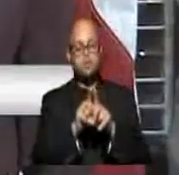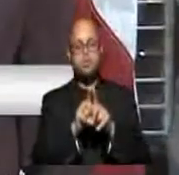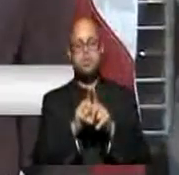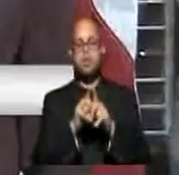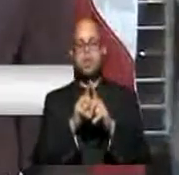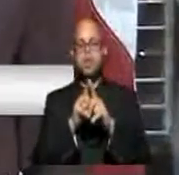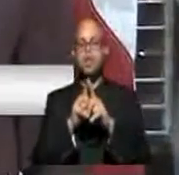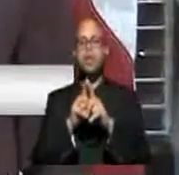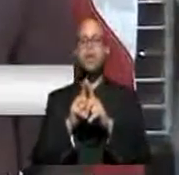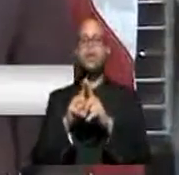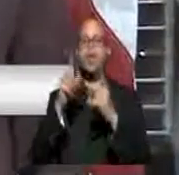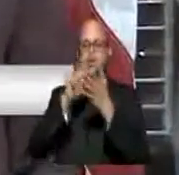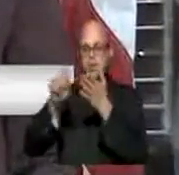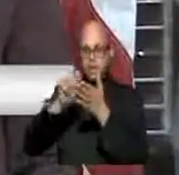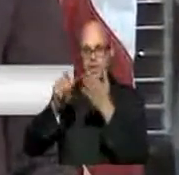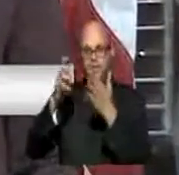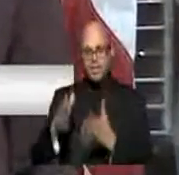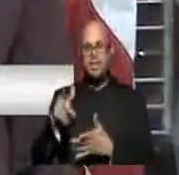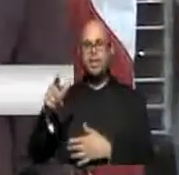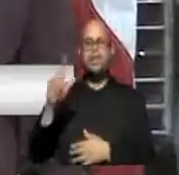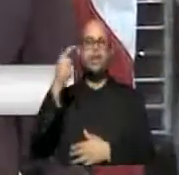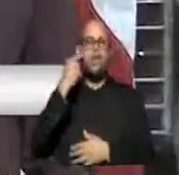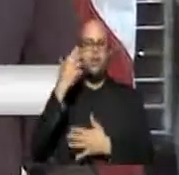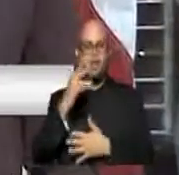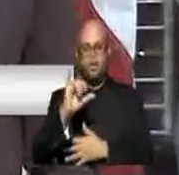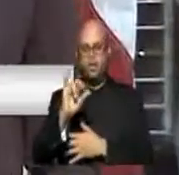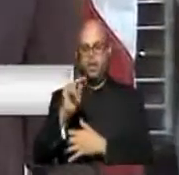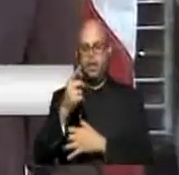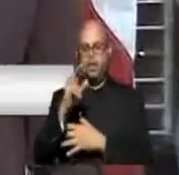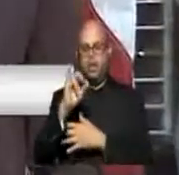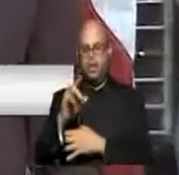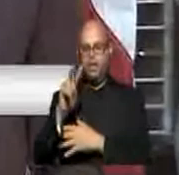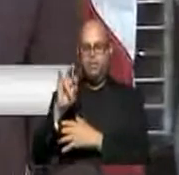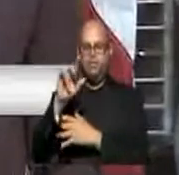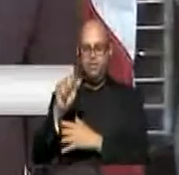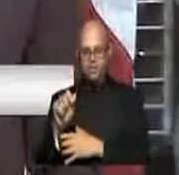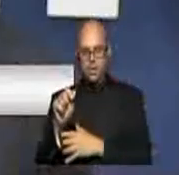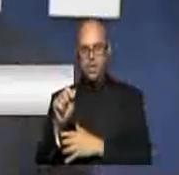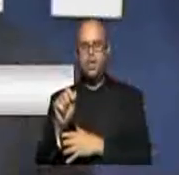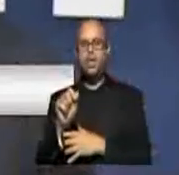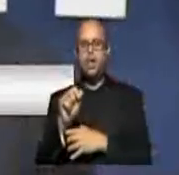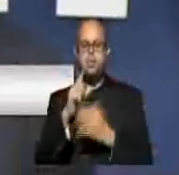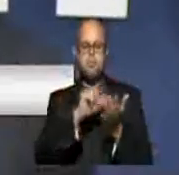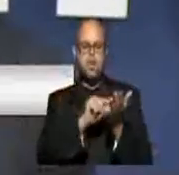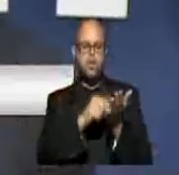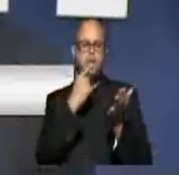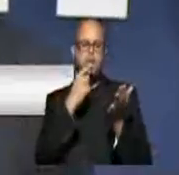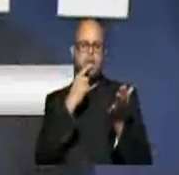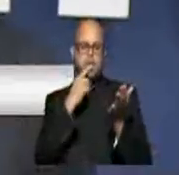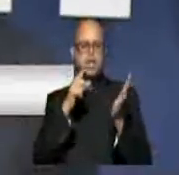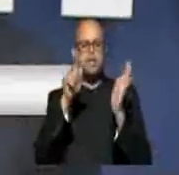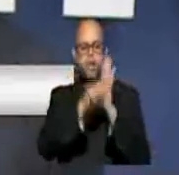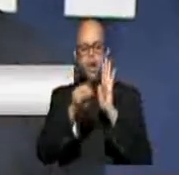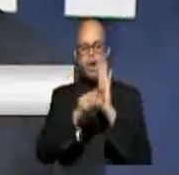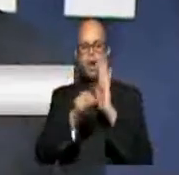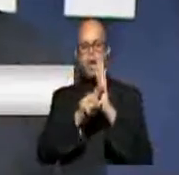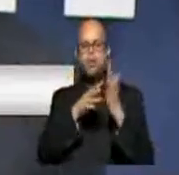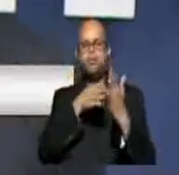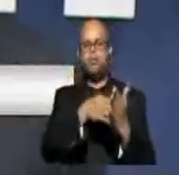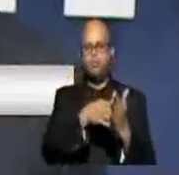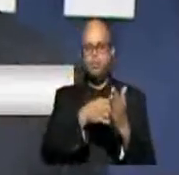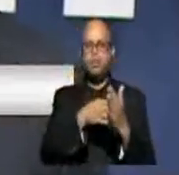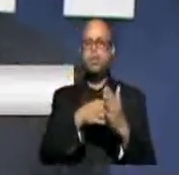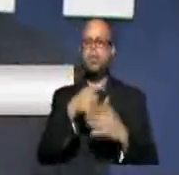con la secretaria de la Gobernación, Ingrid Vila, como publica un rotativo local. A Tuller se le investigó por un alegato de que